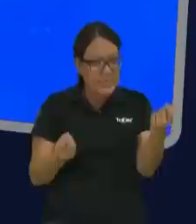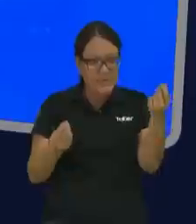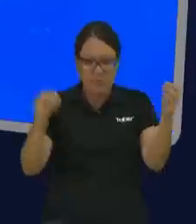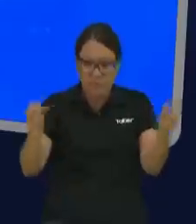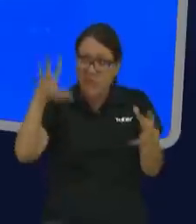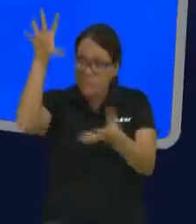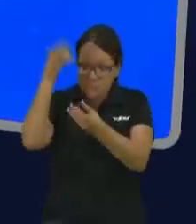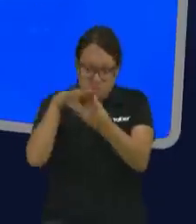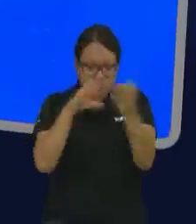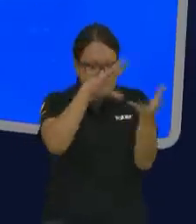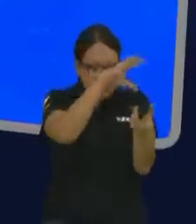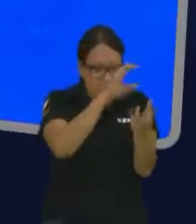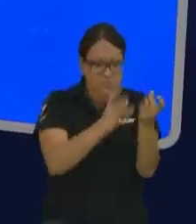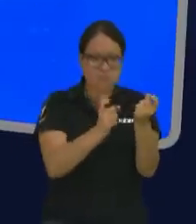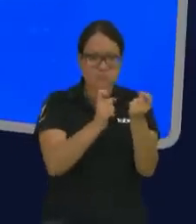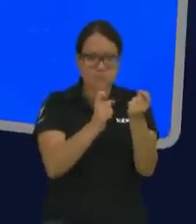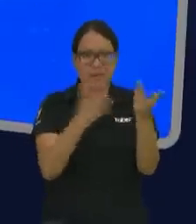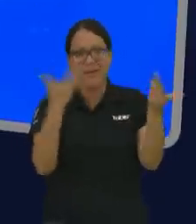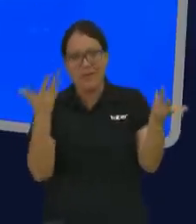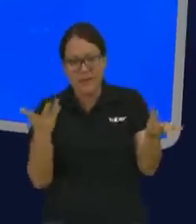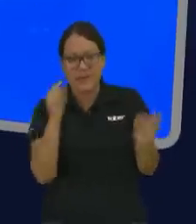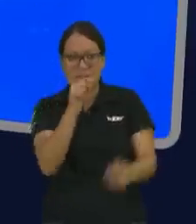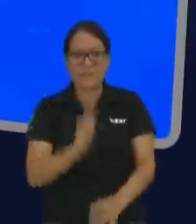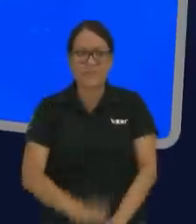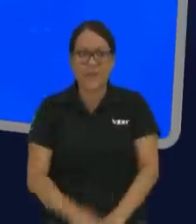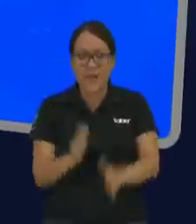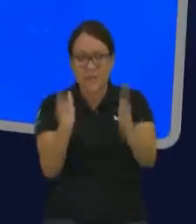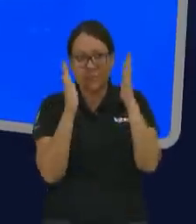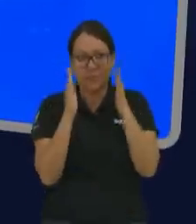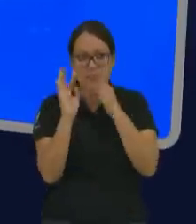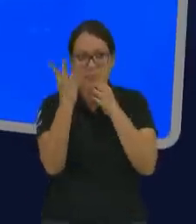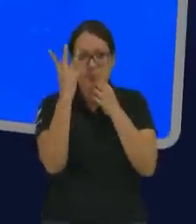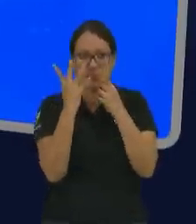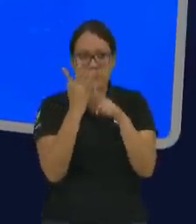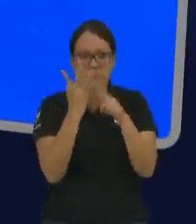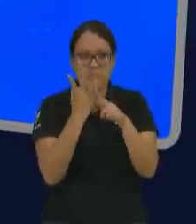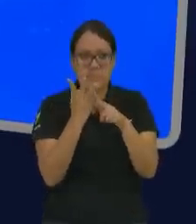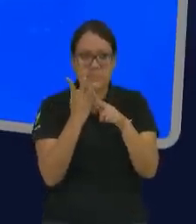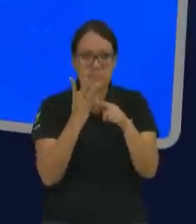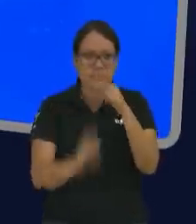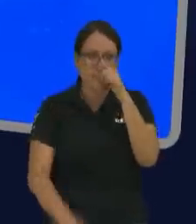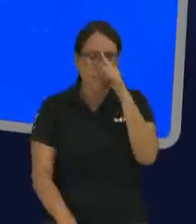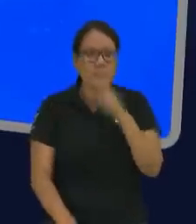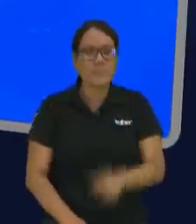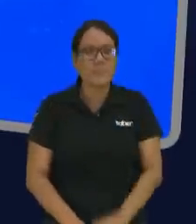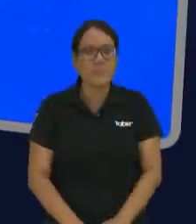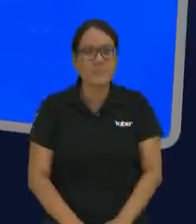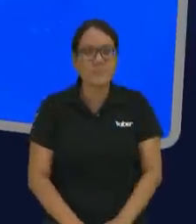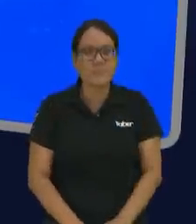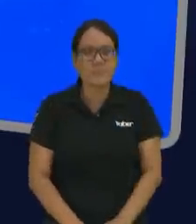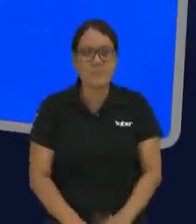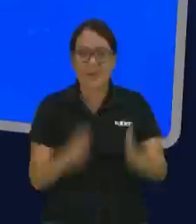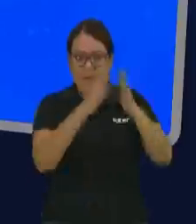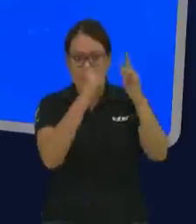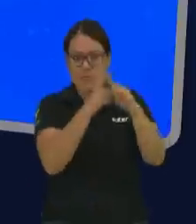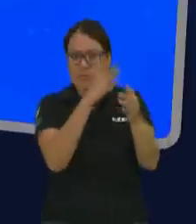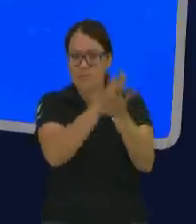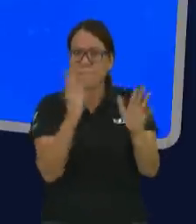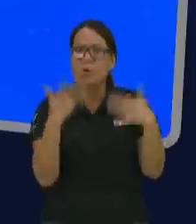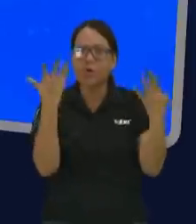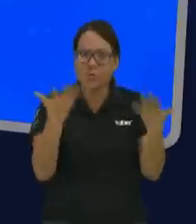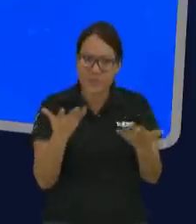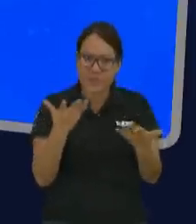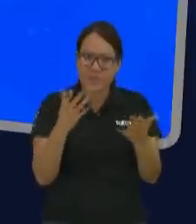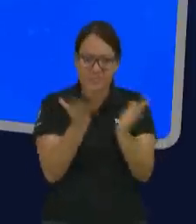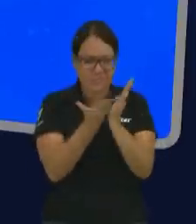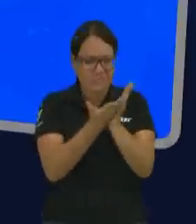avisado ve el mal y se esconde malos simples pasan y reciben el daño atención cuatro porque debo de ser creyente porque debo ir a la iglesia y porque insisten que lea